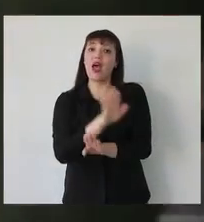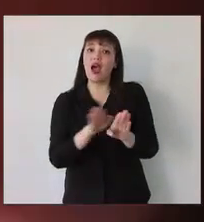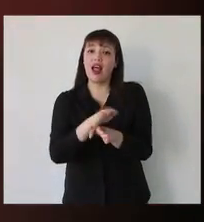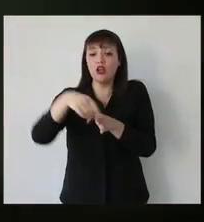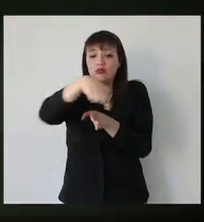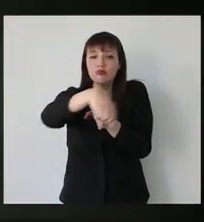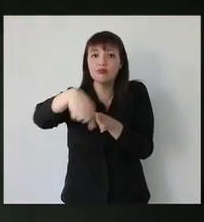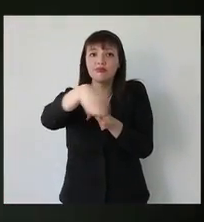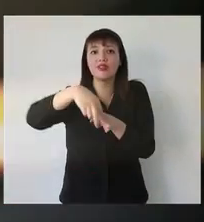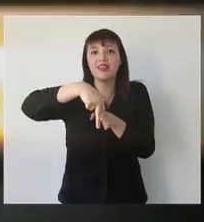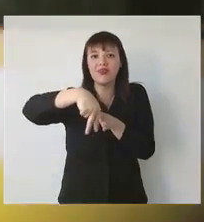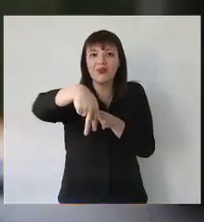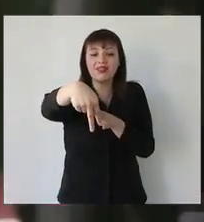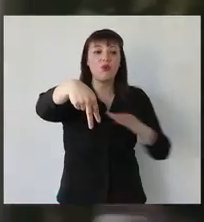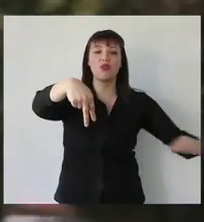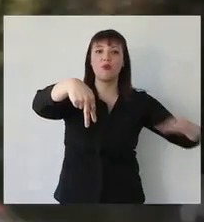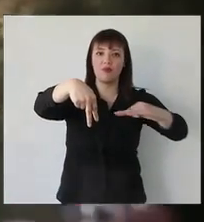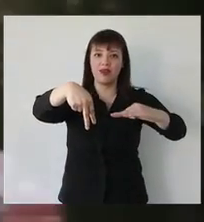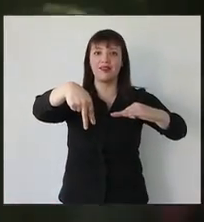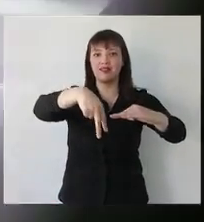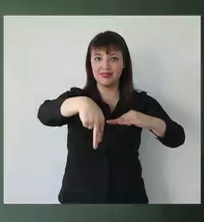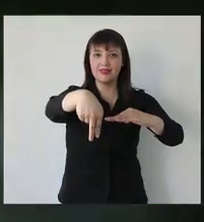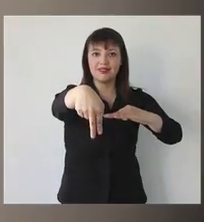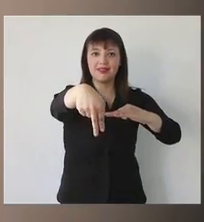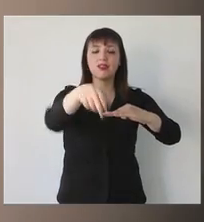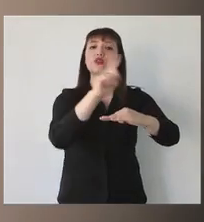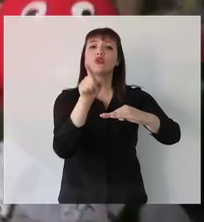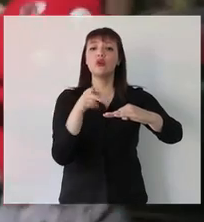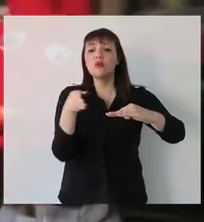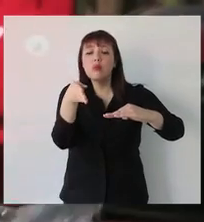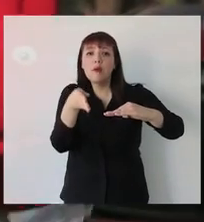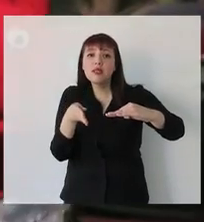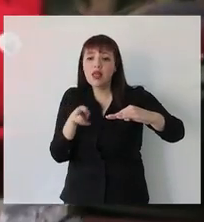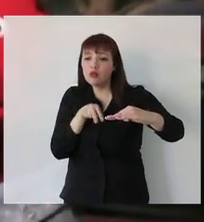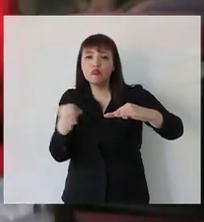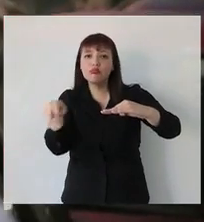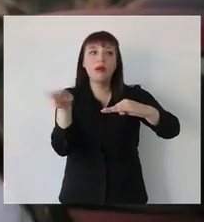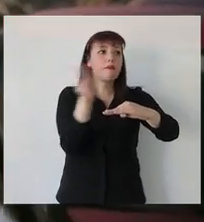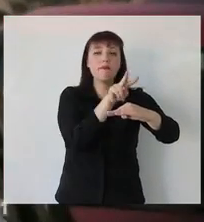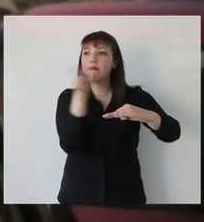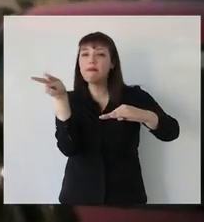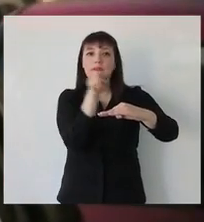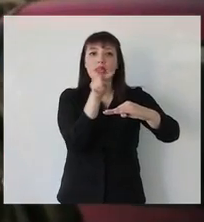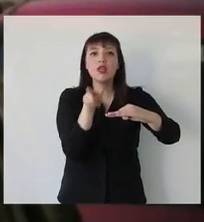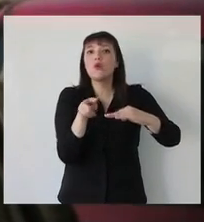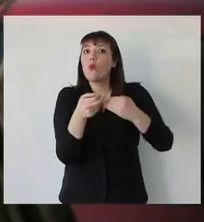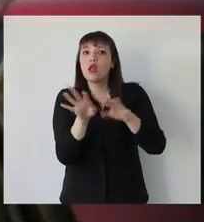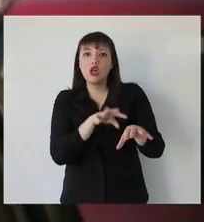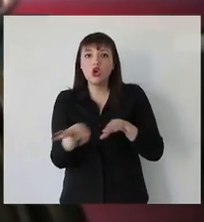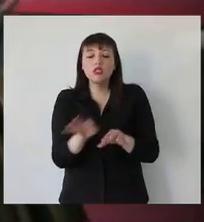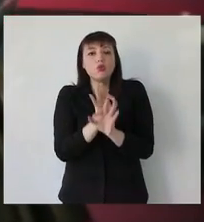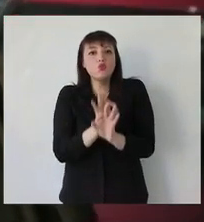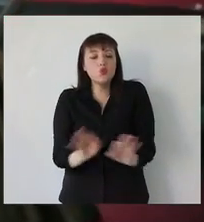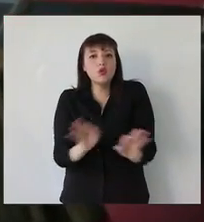paso de cebra después de que los autos se hayan detenido. No crucen a mitad de cuadra, miren para todos lados antes de cruzar